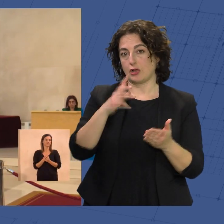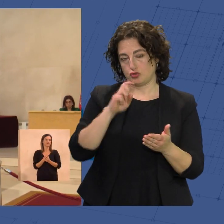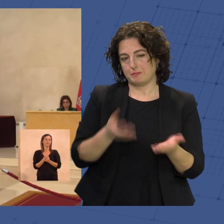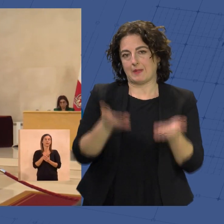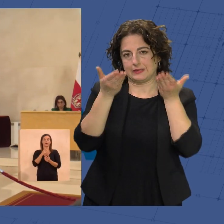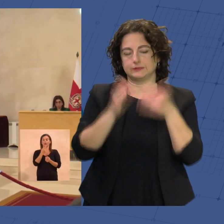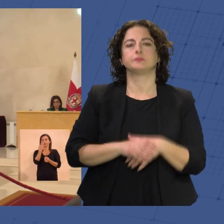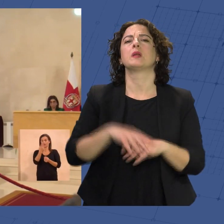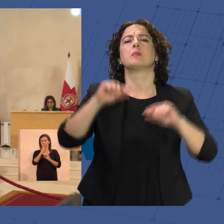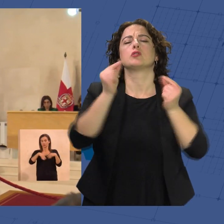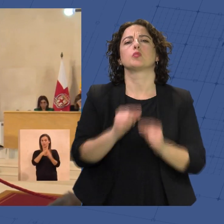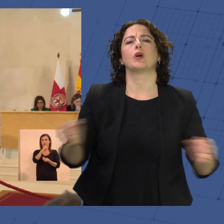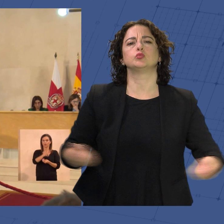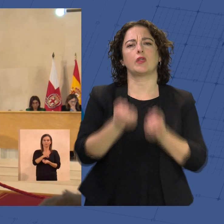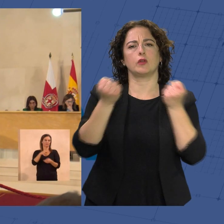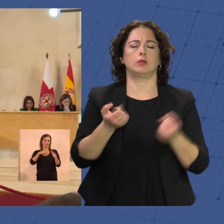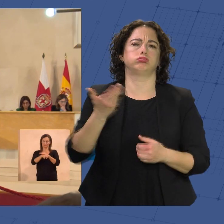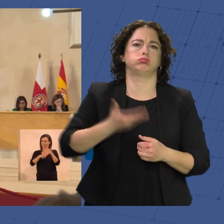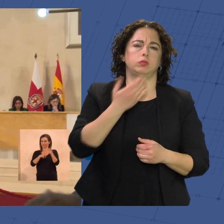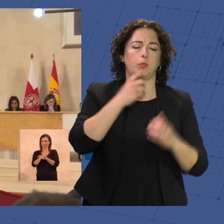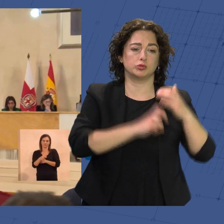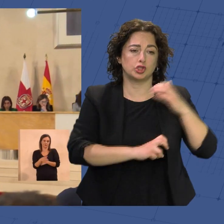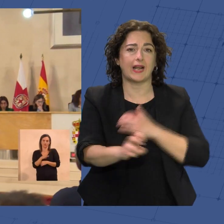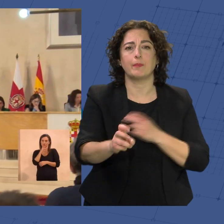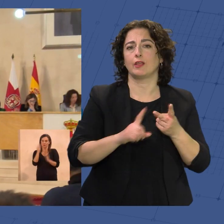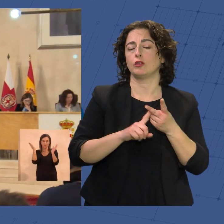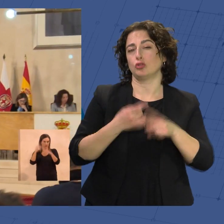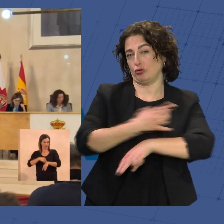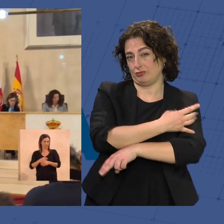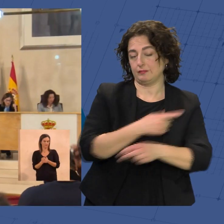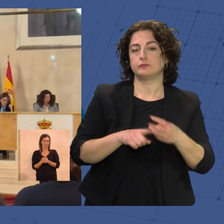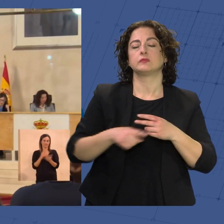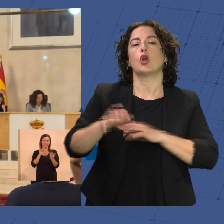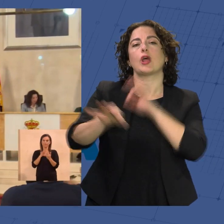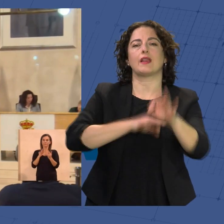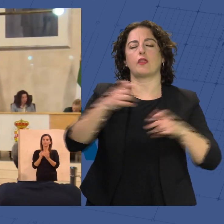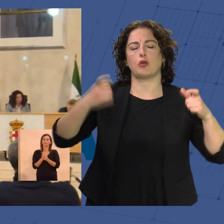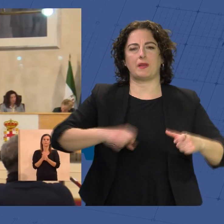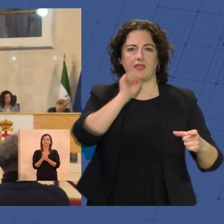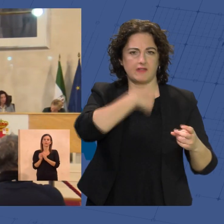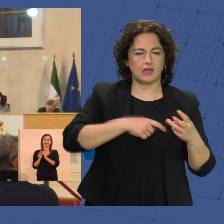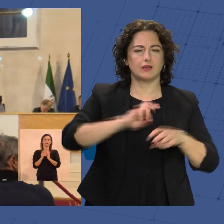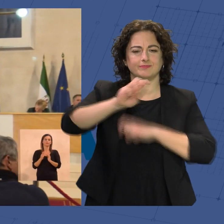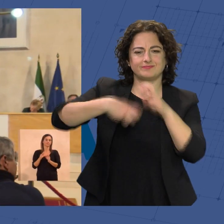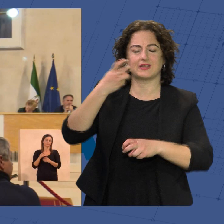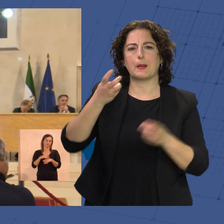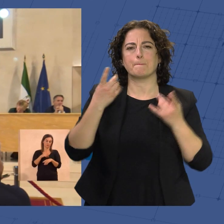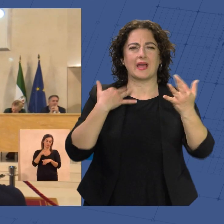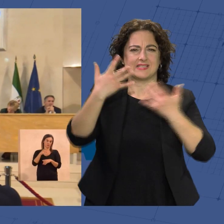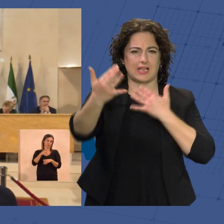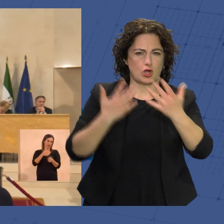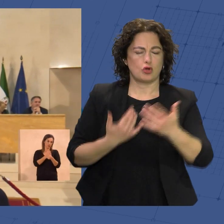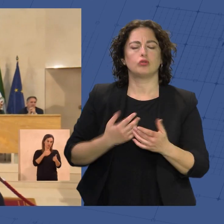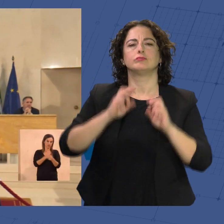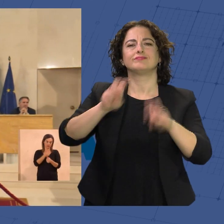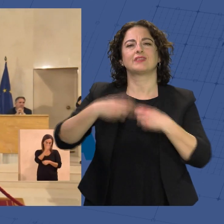presupuesto prevé actuaciones de envergadura como el soterramiento, la urbanización de la Plaza Vieja, la remodelación del paseo, la rehabilitación